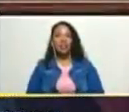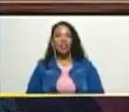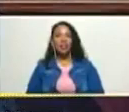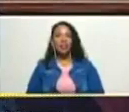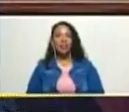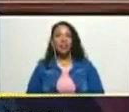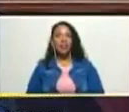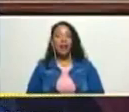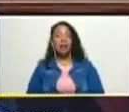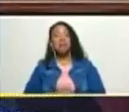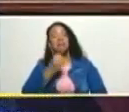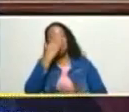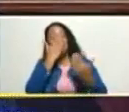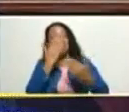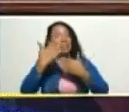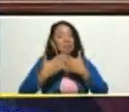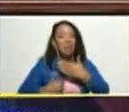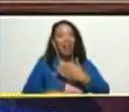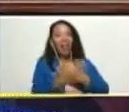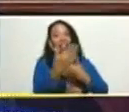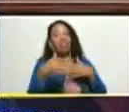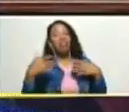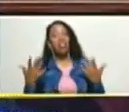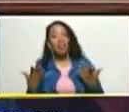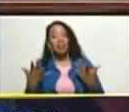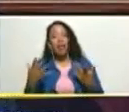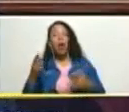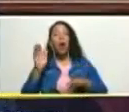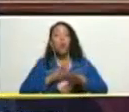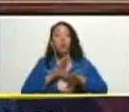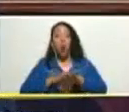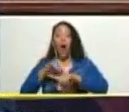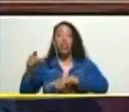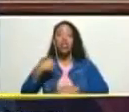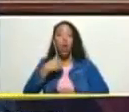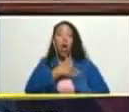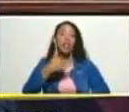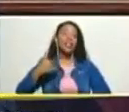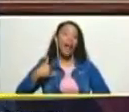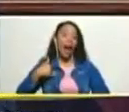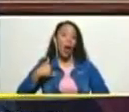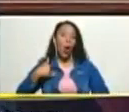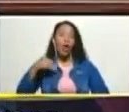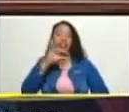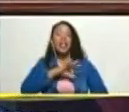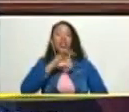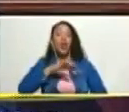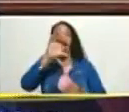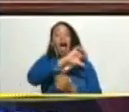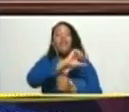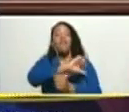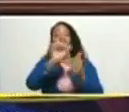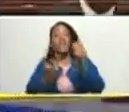para adelante pues lo que hay que ir por eso yo quiero señora vicepresidenta de manera muy especial